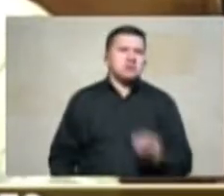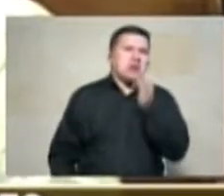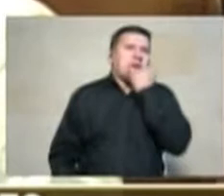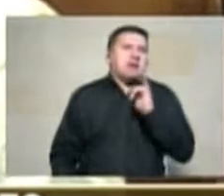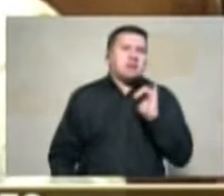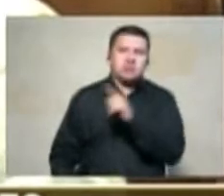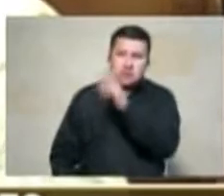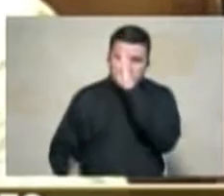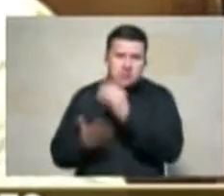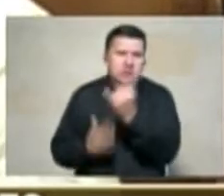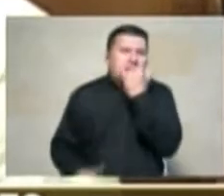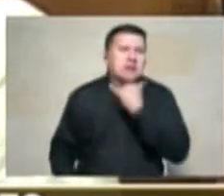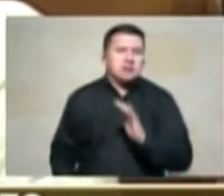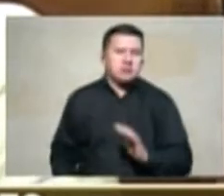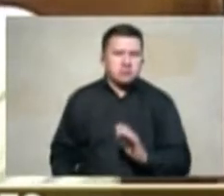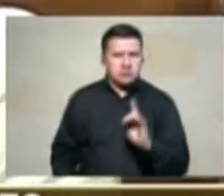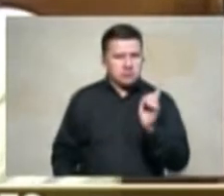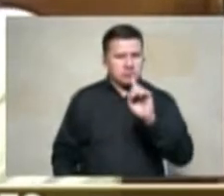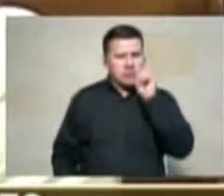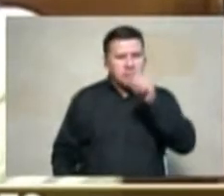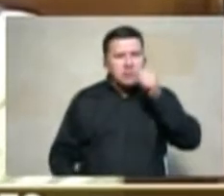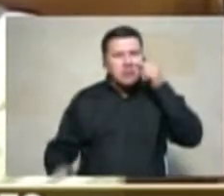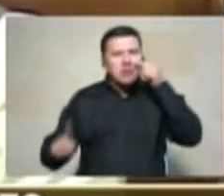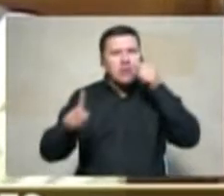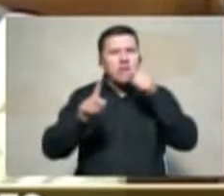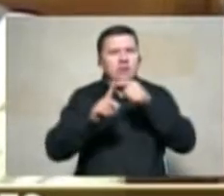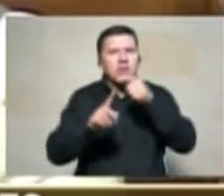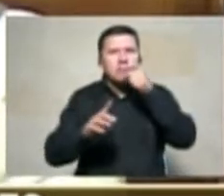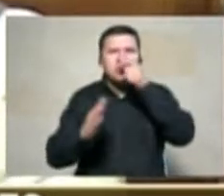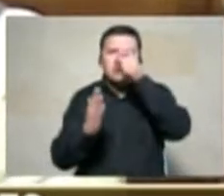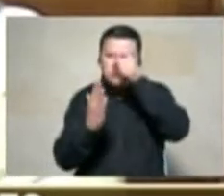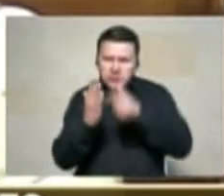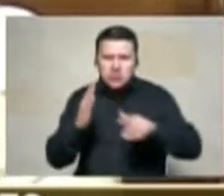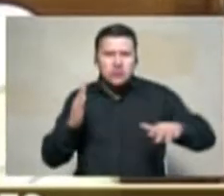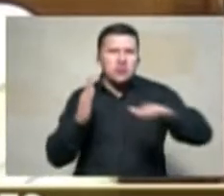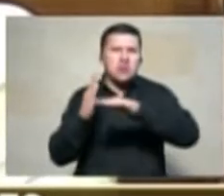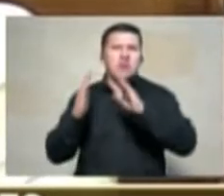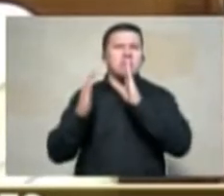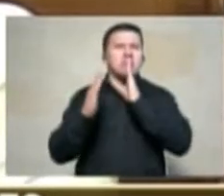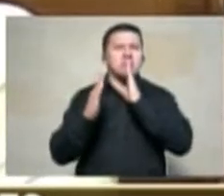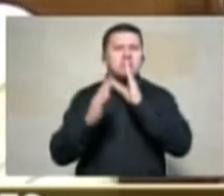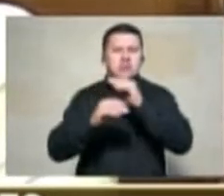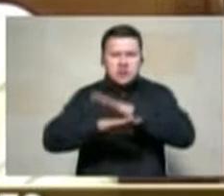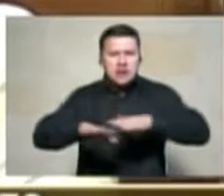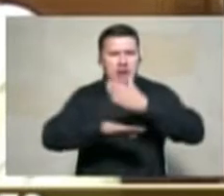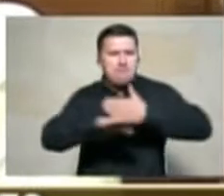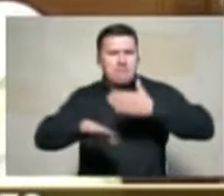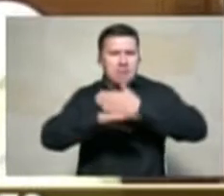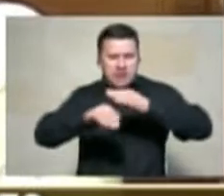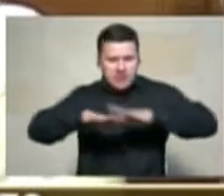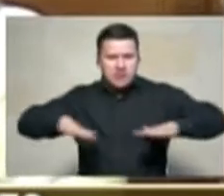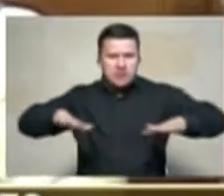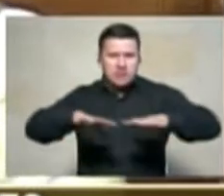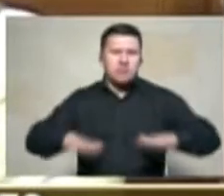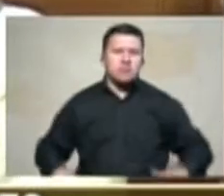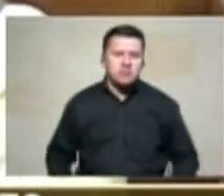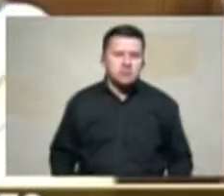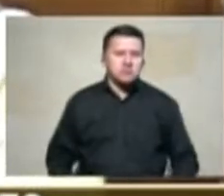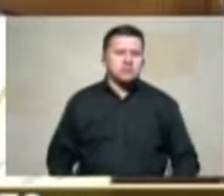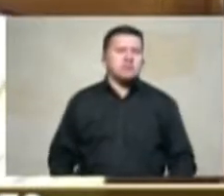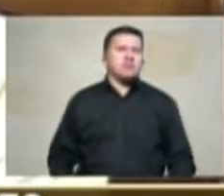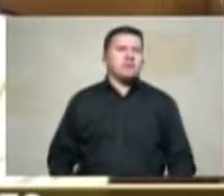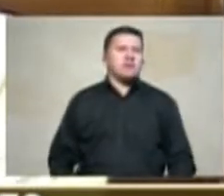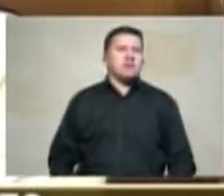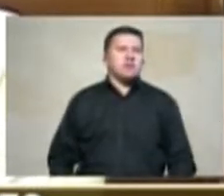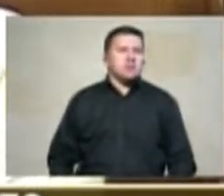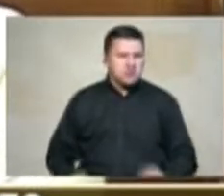y debería ser objeto de revisión por parte de la ley de restitución de tierras y fiero completamente